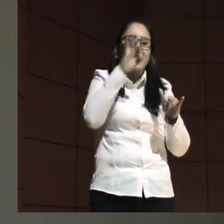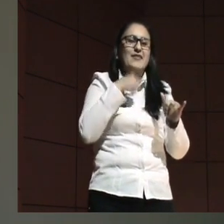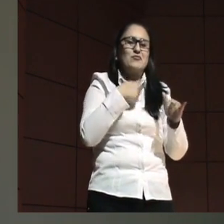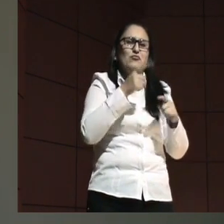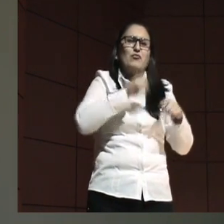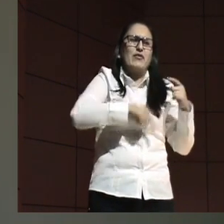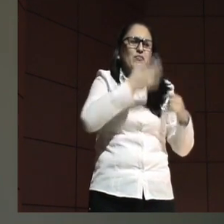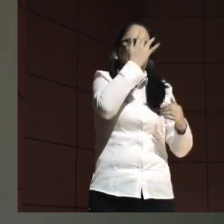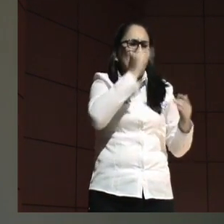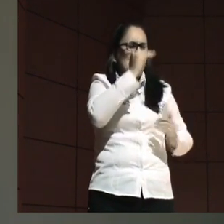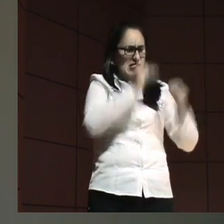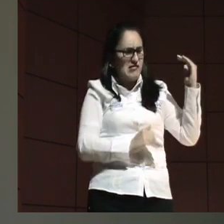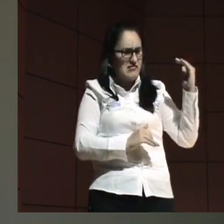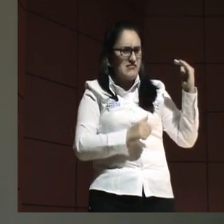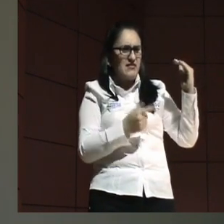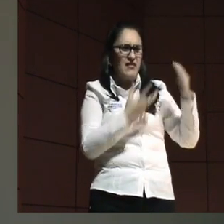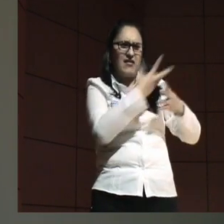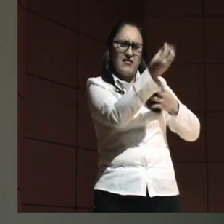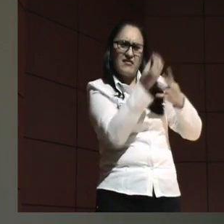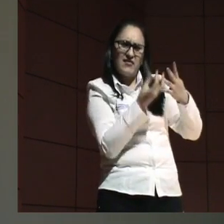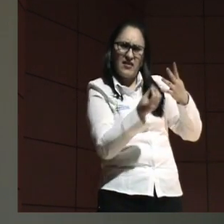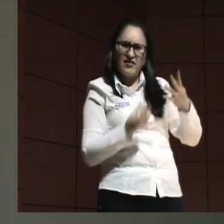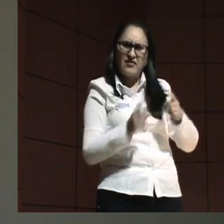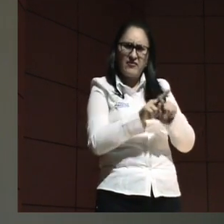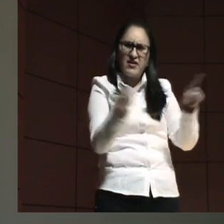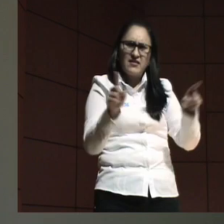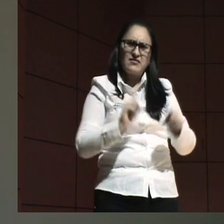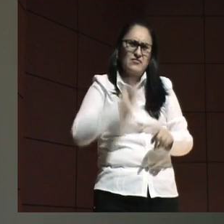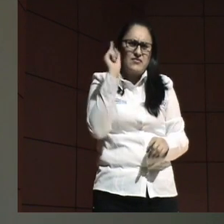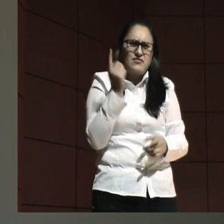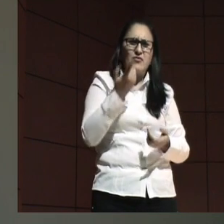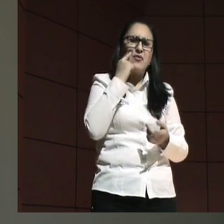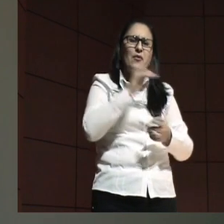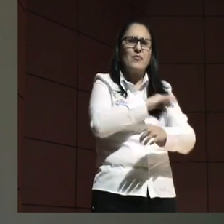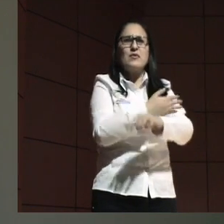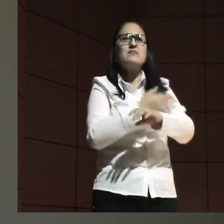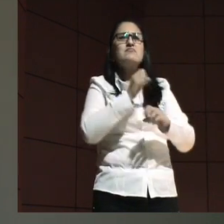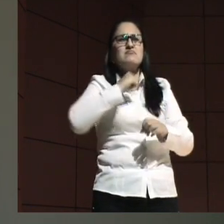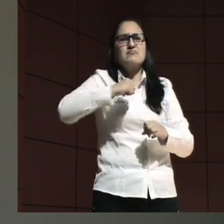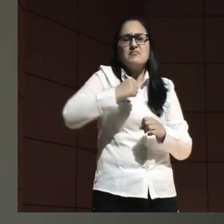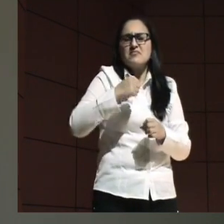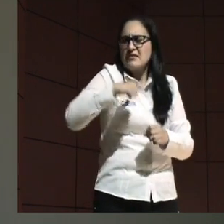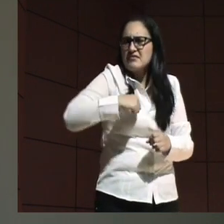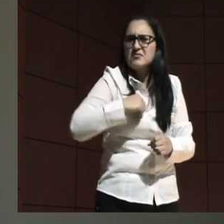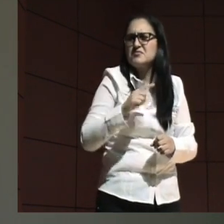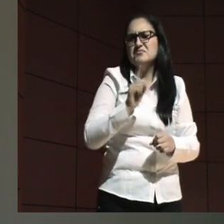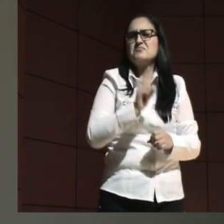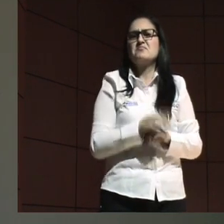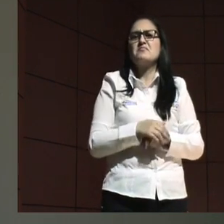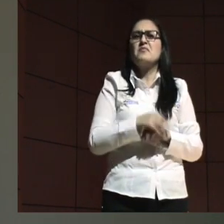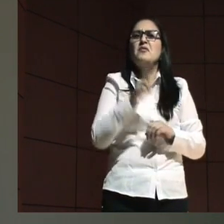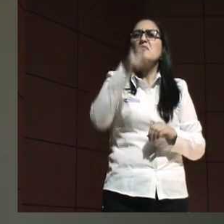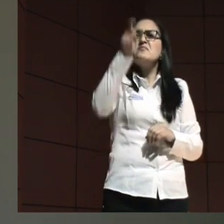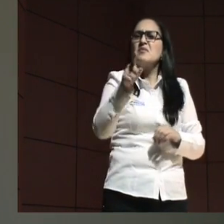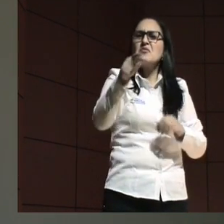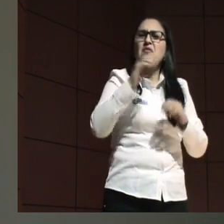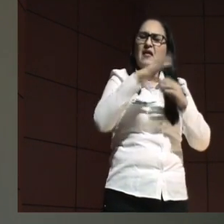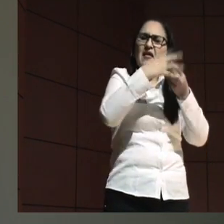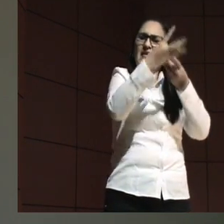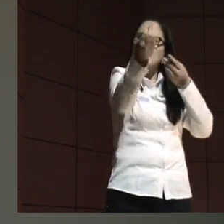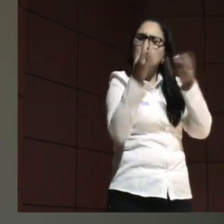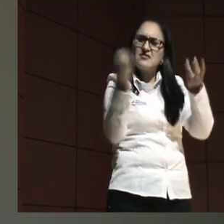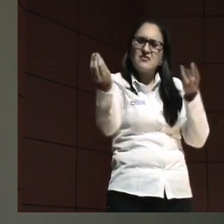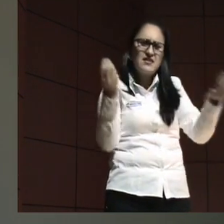tendría una categoría diferente por más poder directivo que tengamos. Nadie tendría una categoría